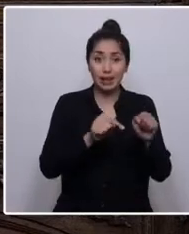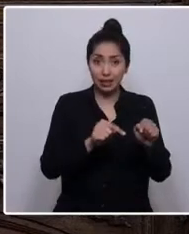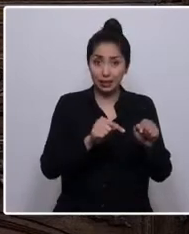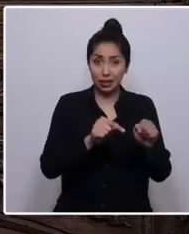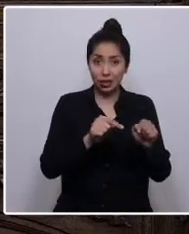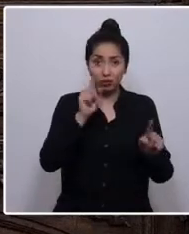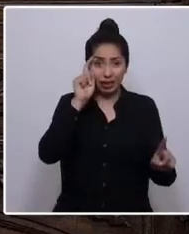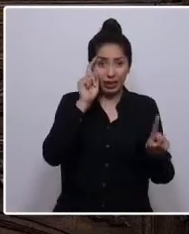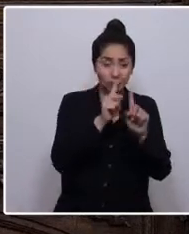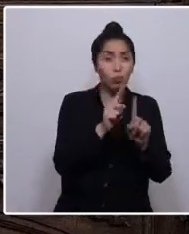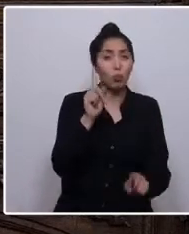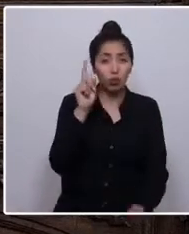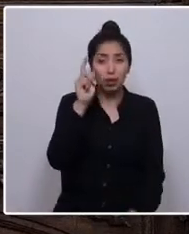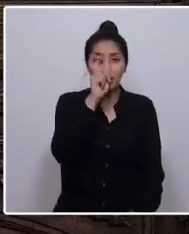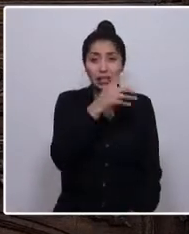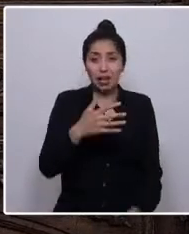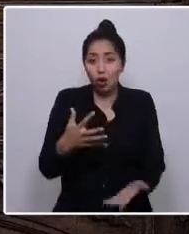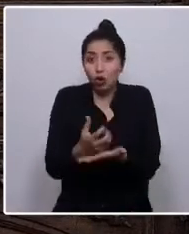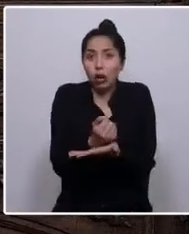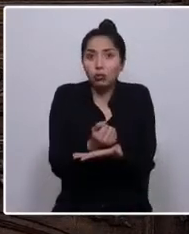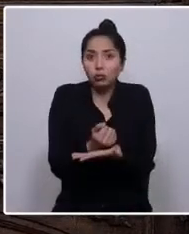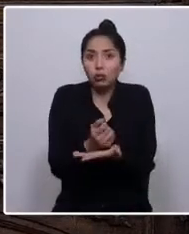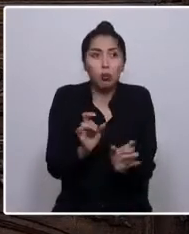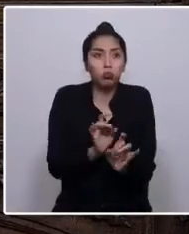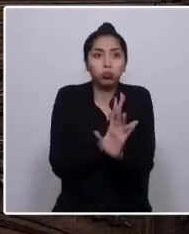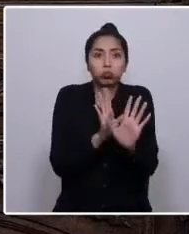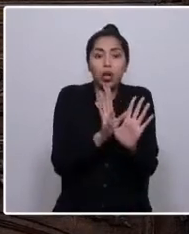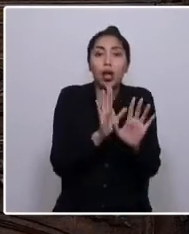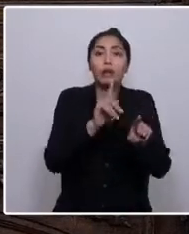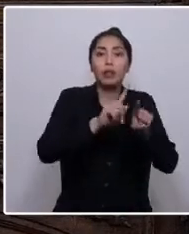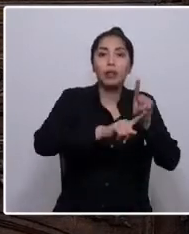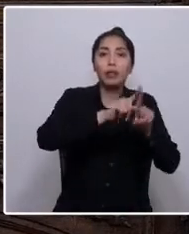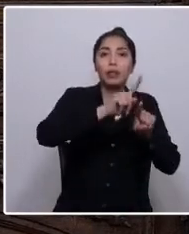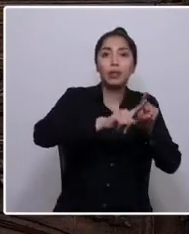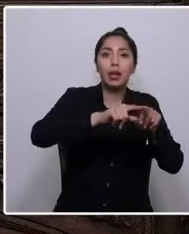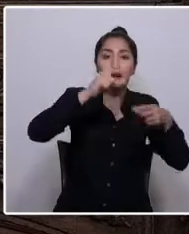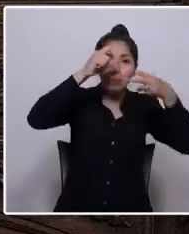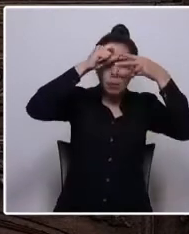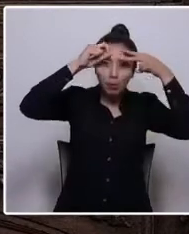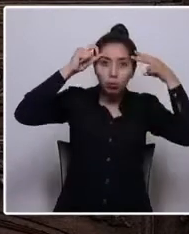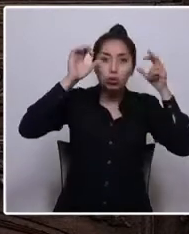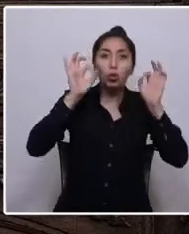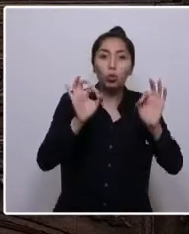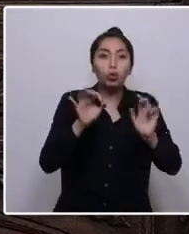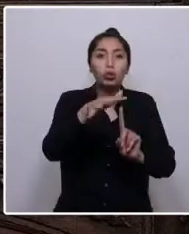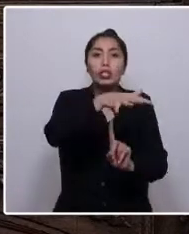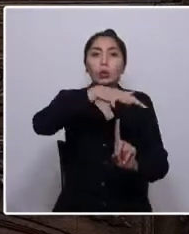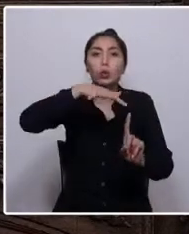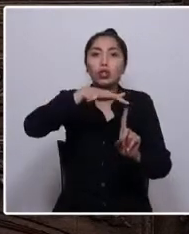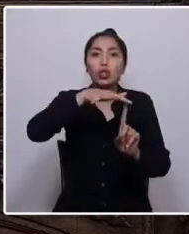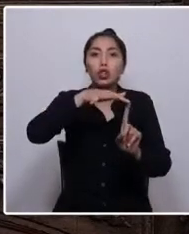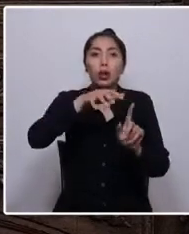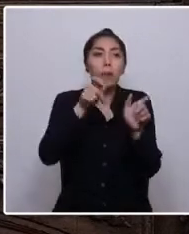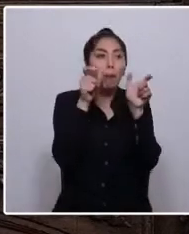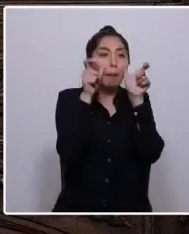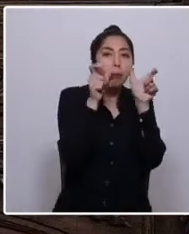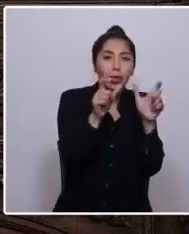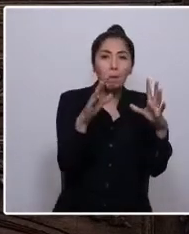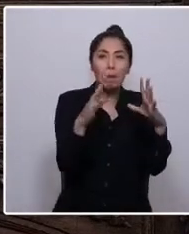se encuentra en un Estado de descepción constitucional, hoy militarizada.